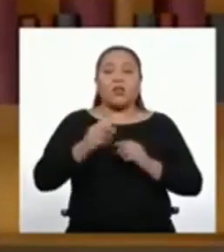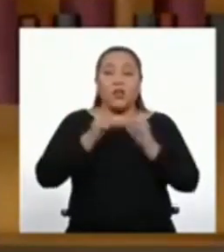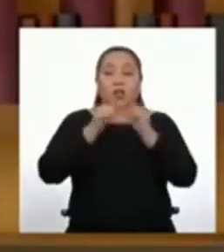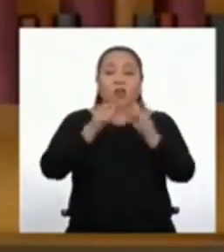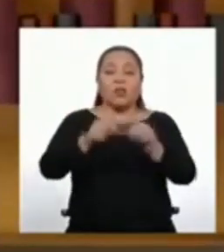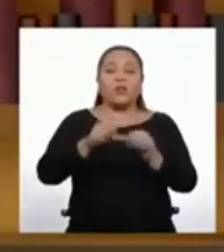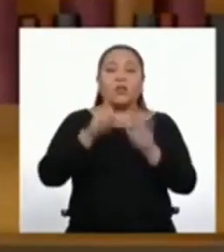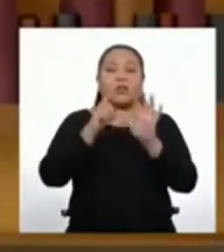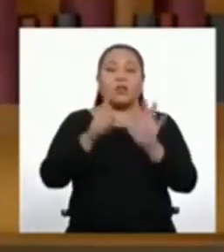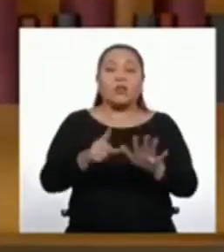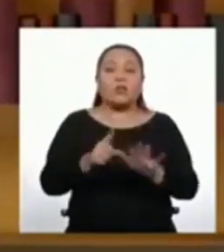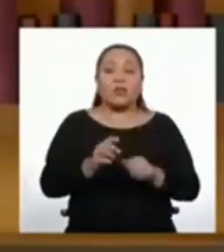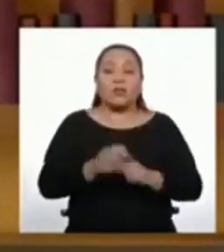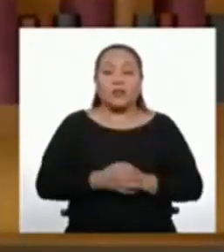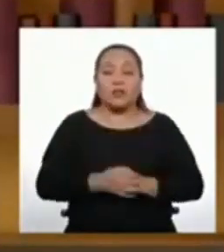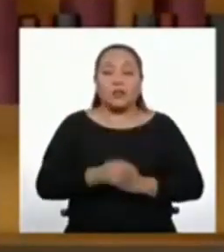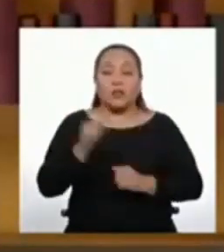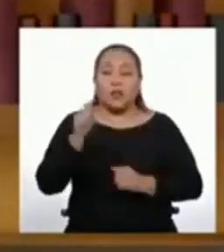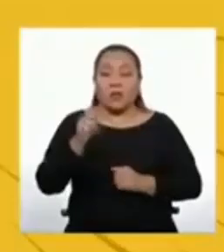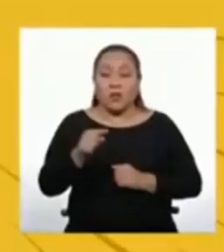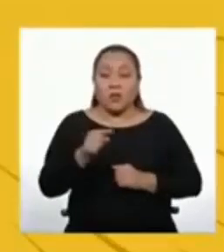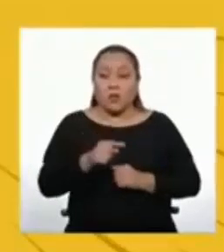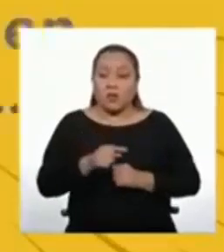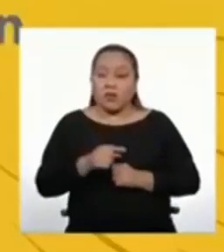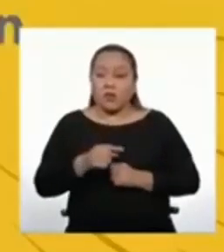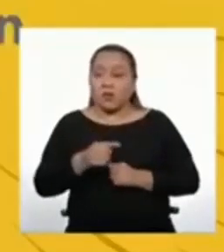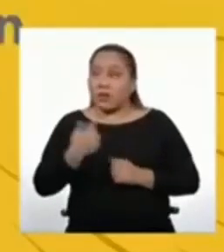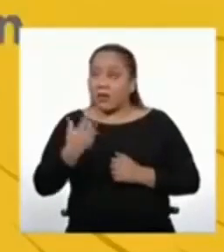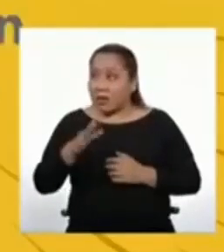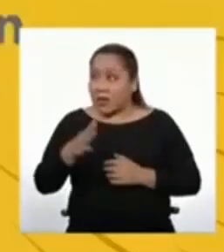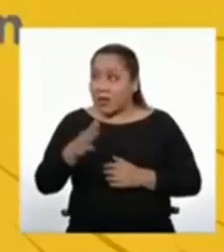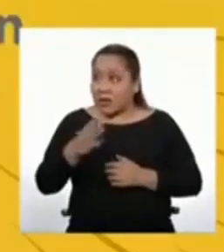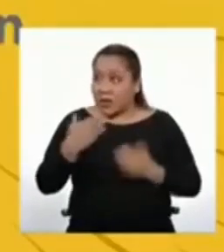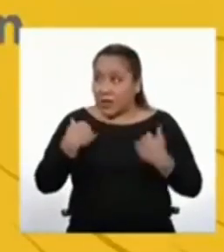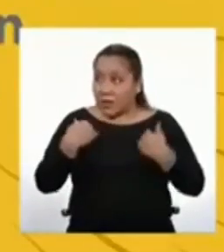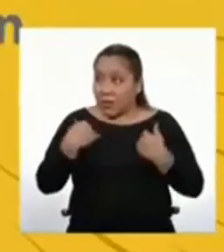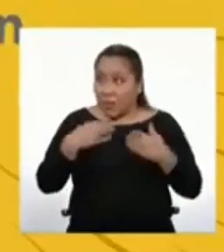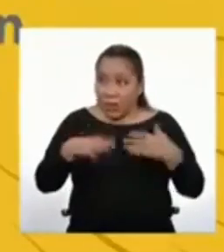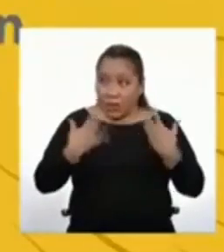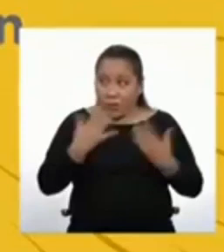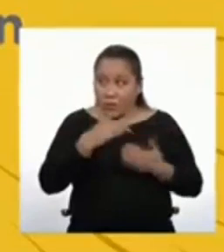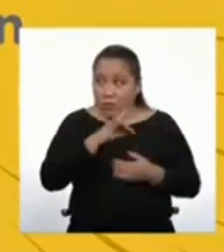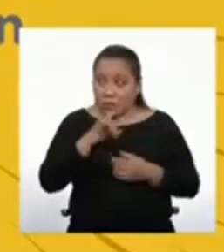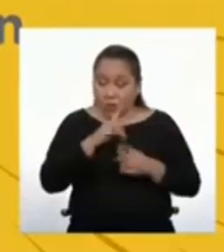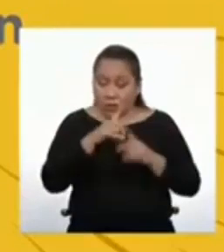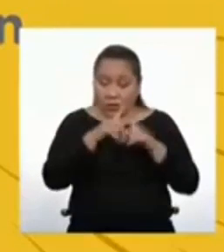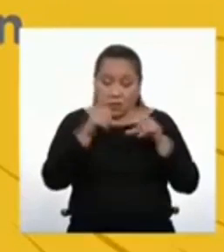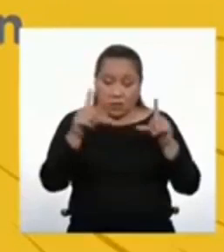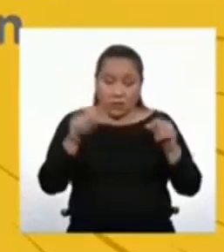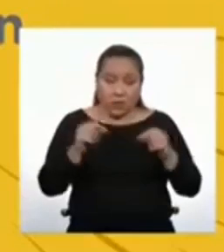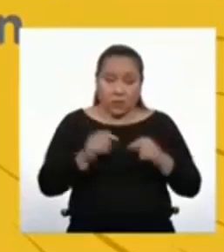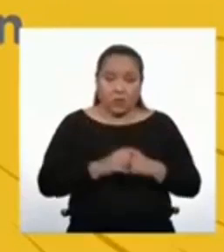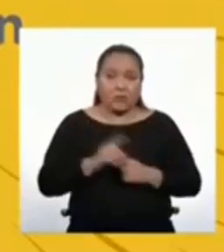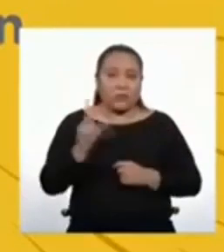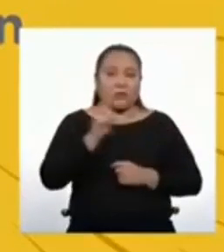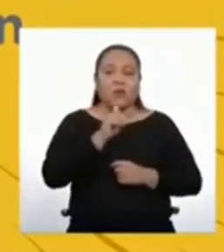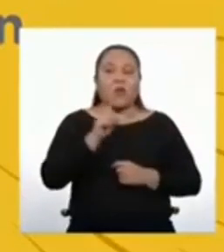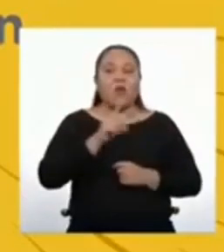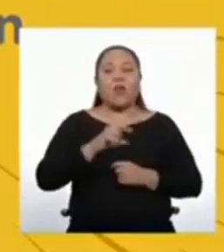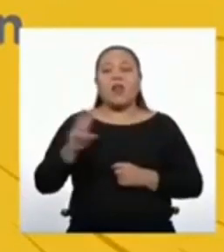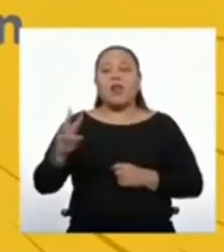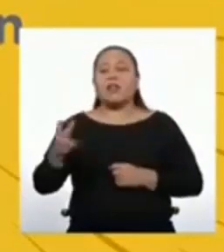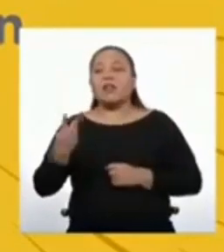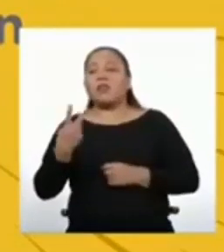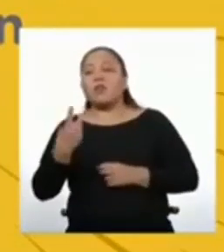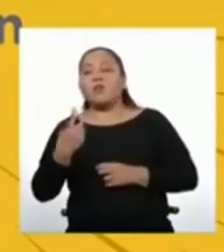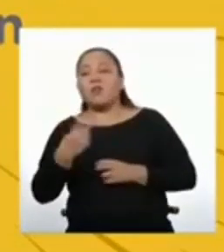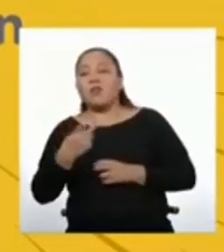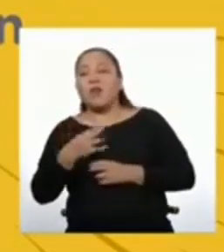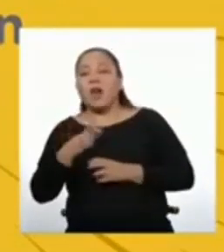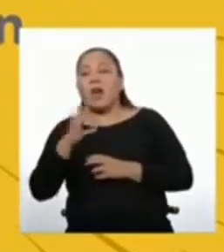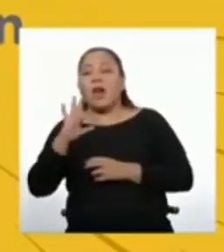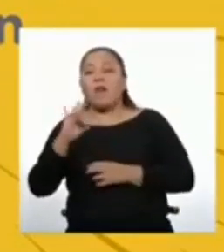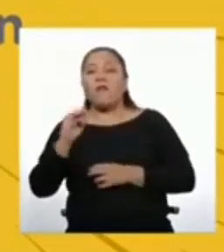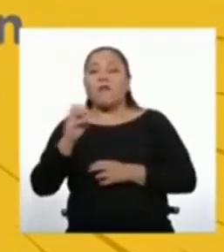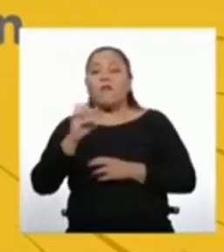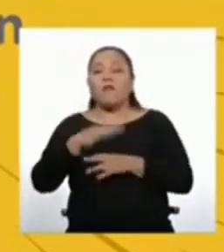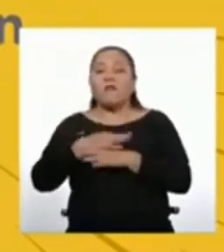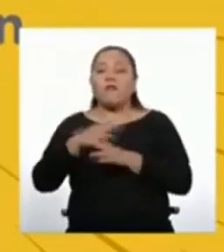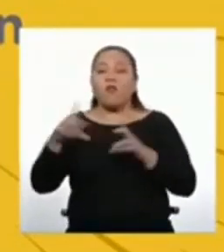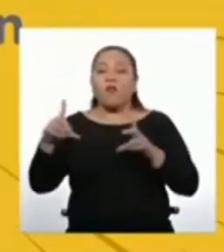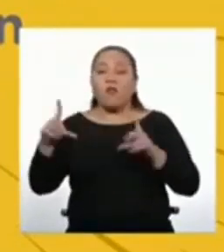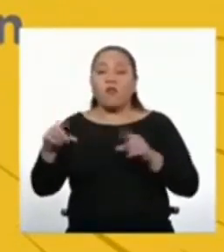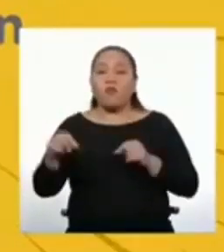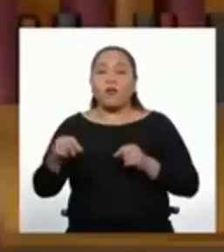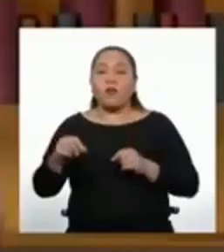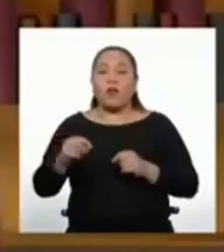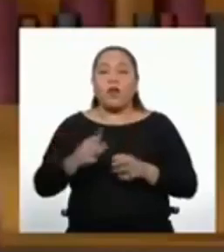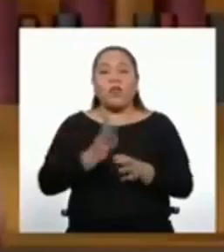a la mano, ¿podremos usar ambas fórmulas? No creo, profesor. La segunda fórmula nos pide saber el valor del término 30 en